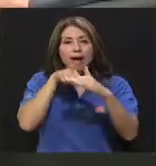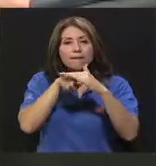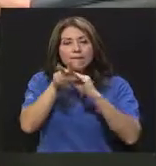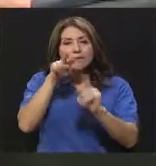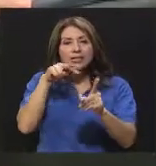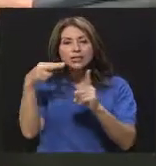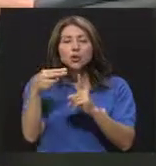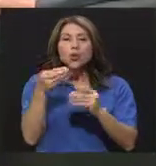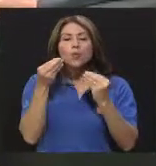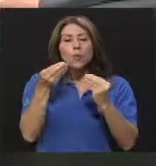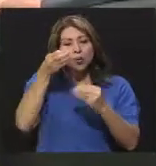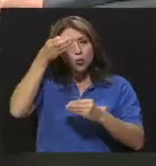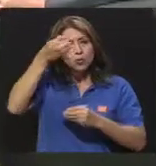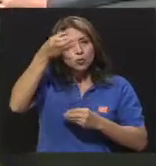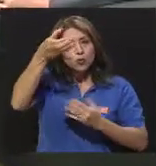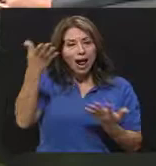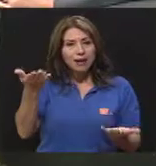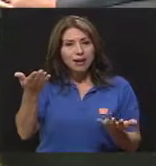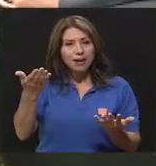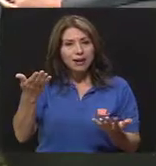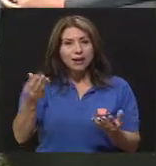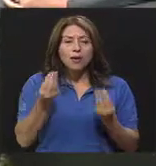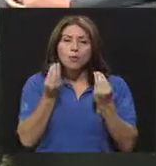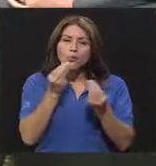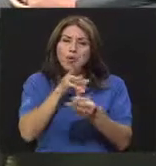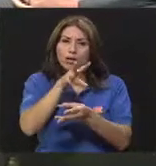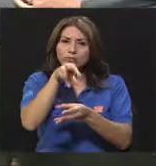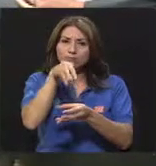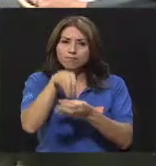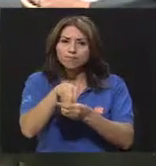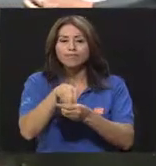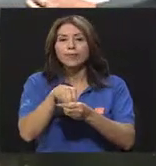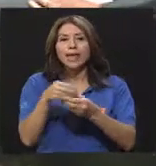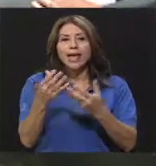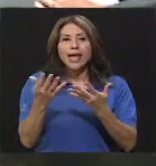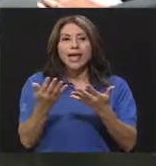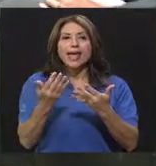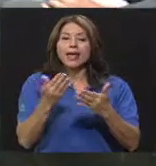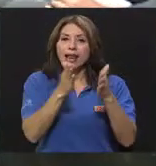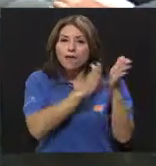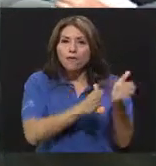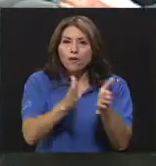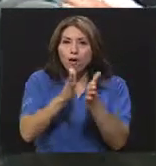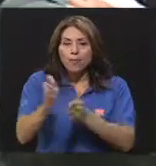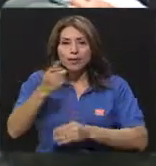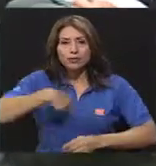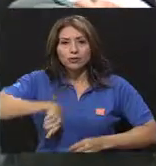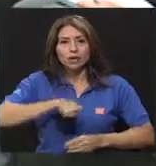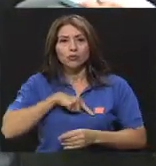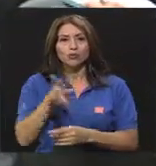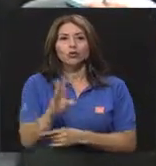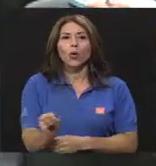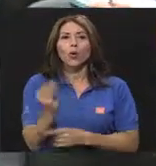¿verdad? Muy enraizada en la formación de nuestros jóvenes.